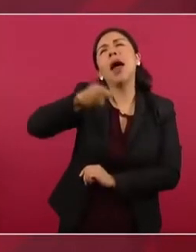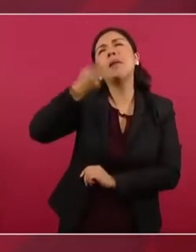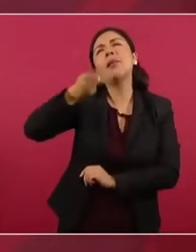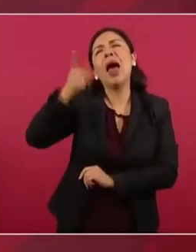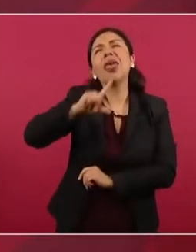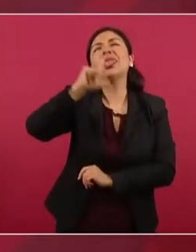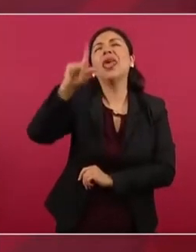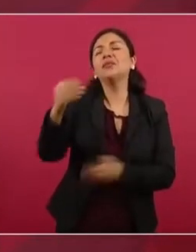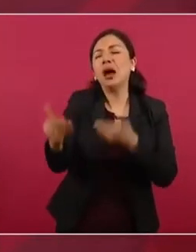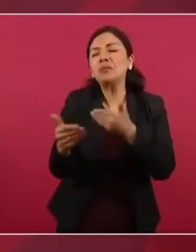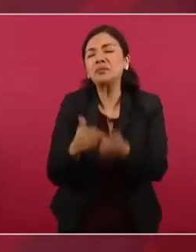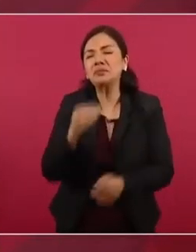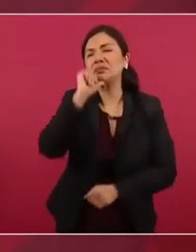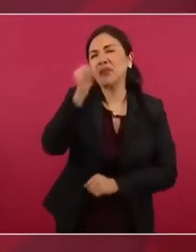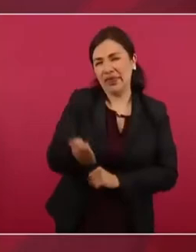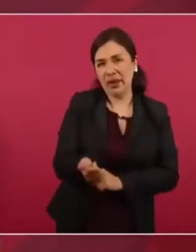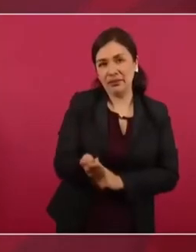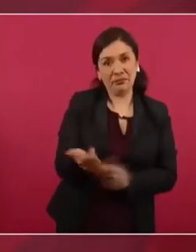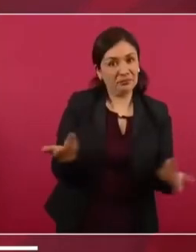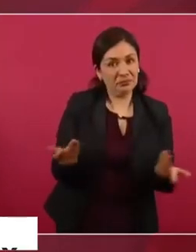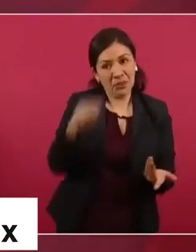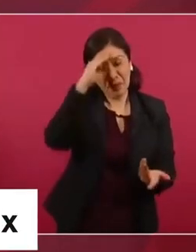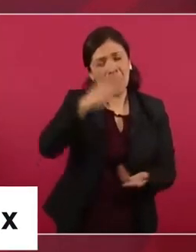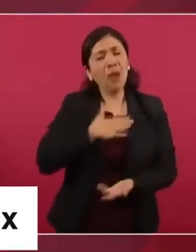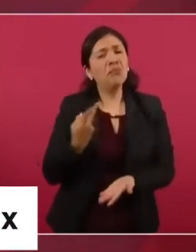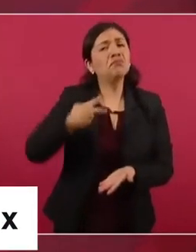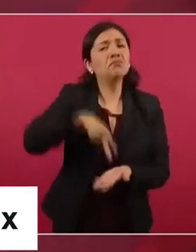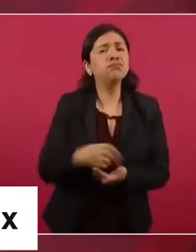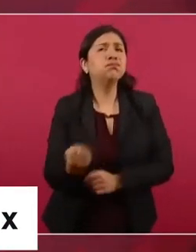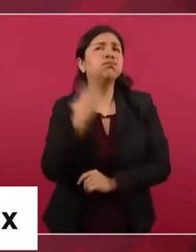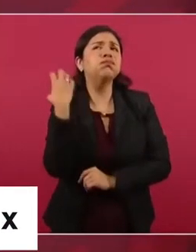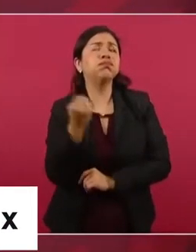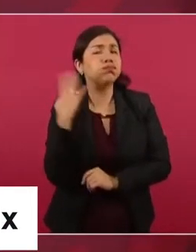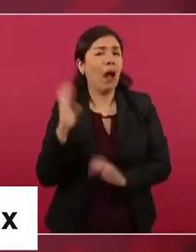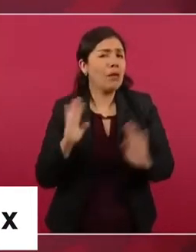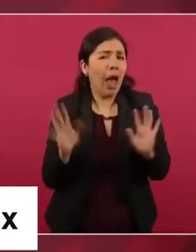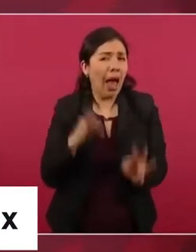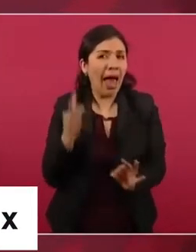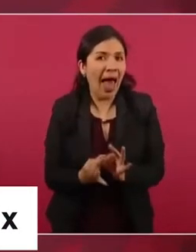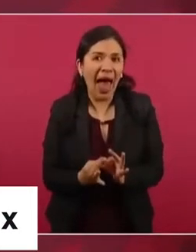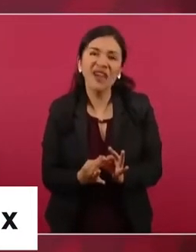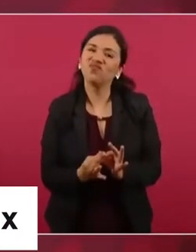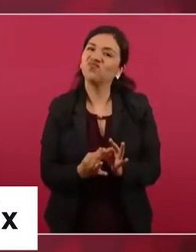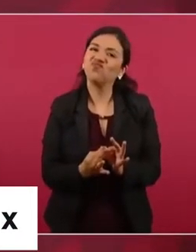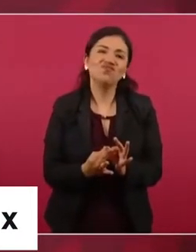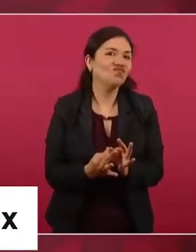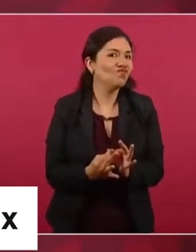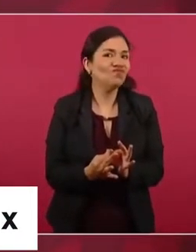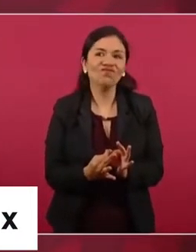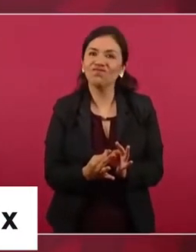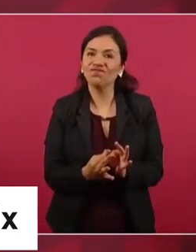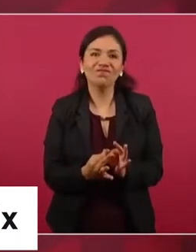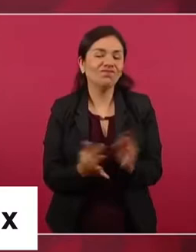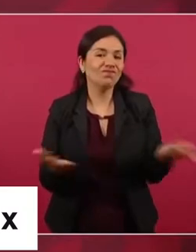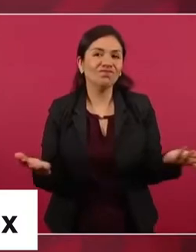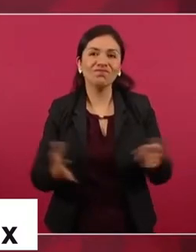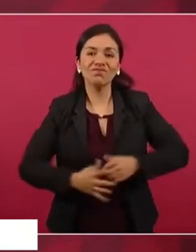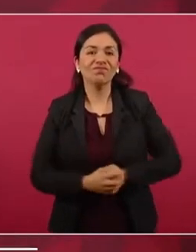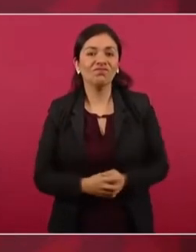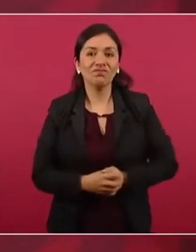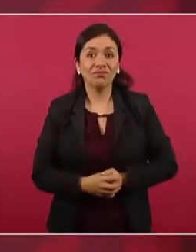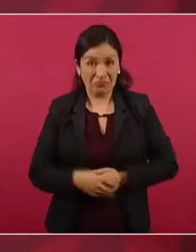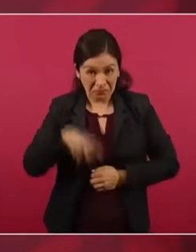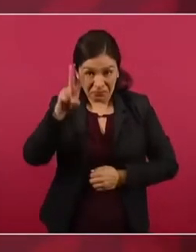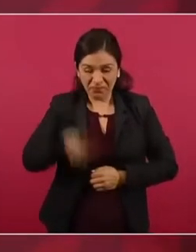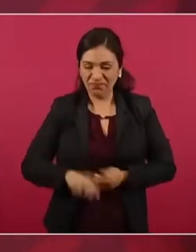que era discurso, que era demagogia, no, este es un